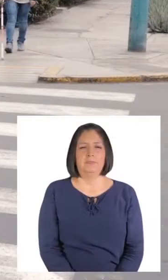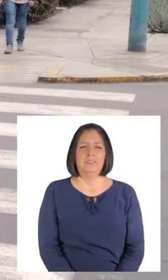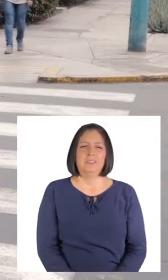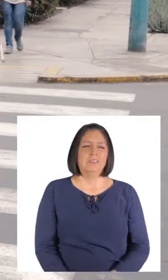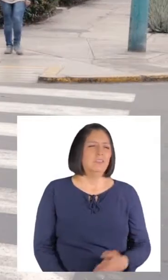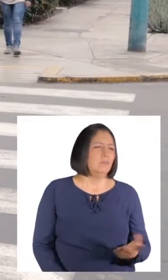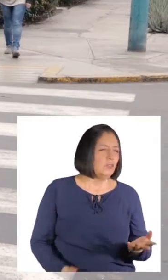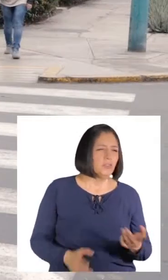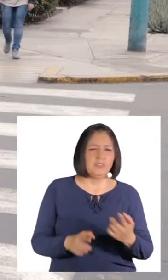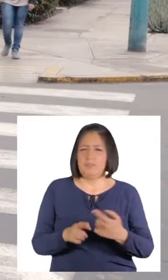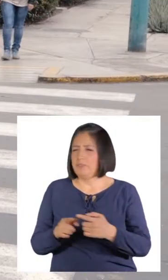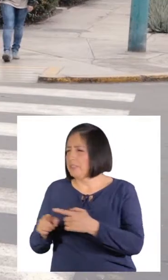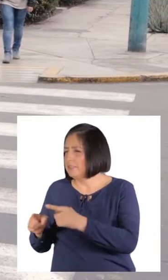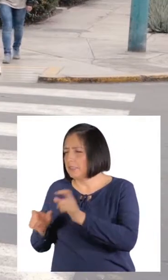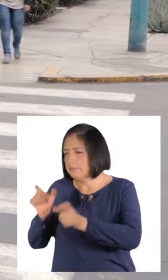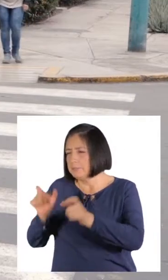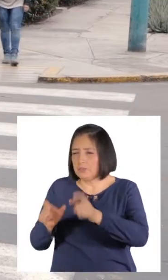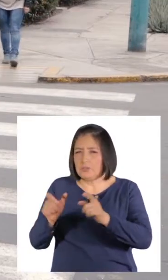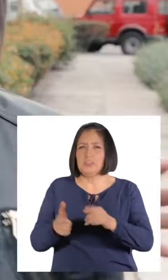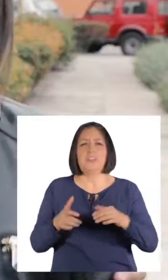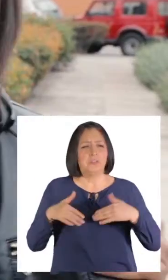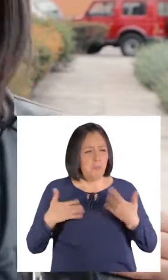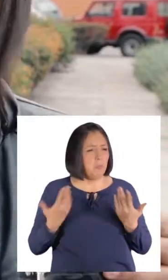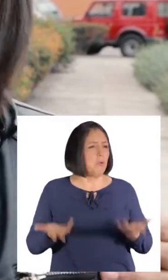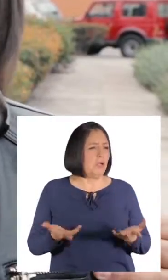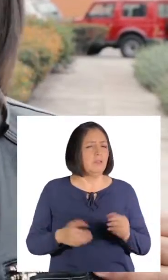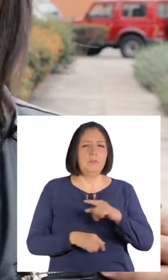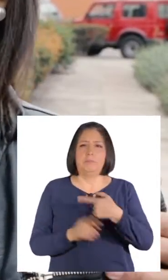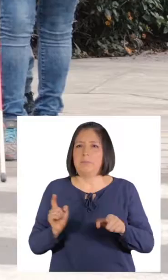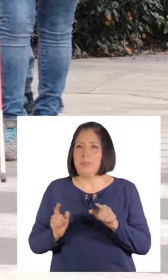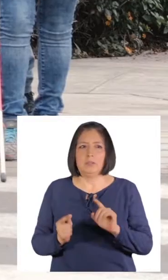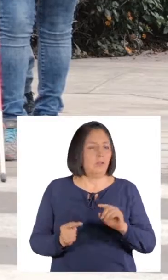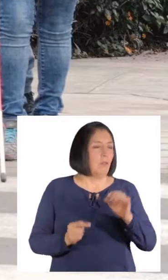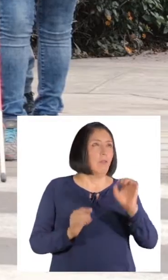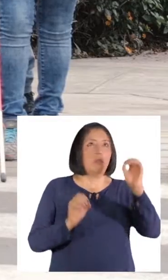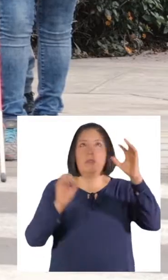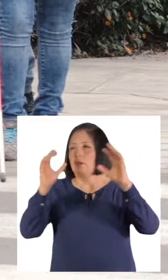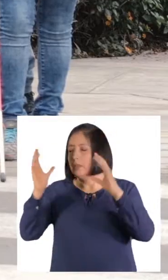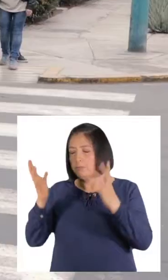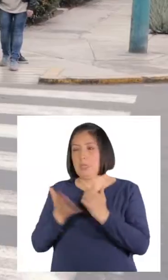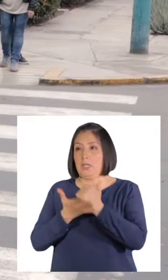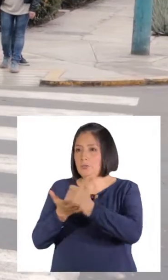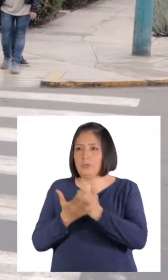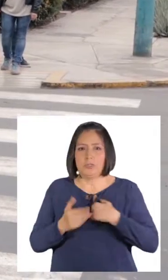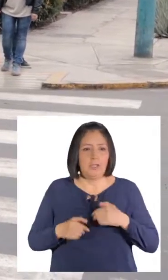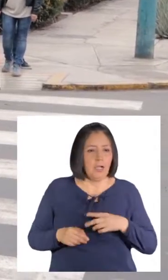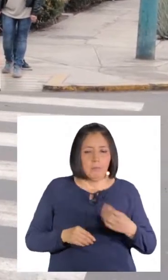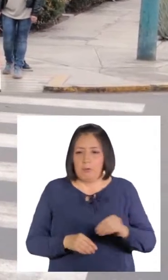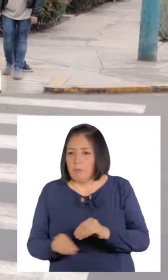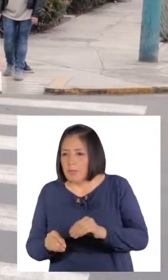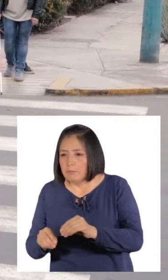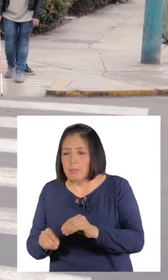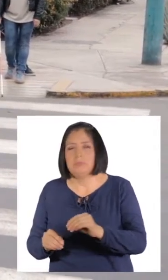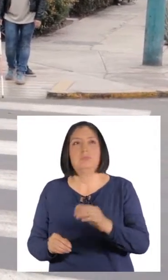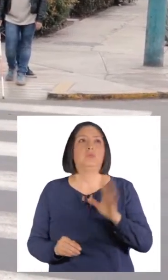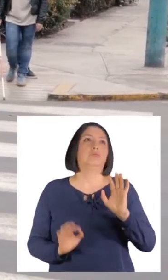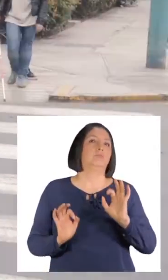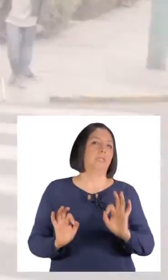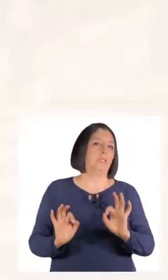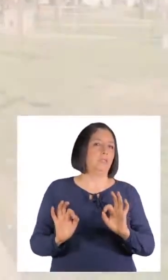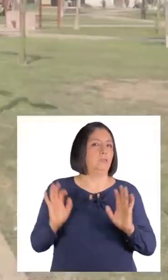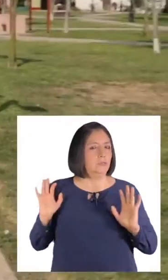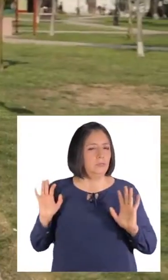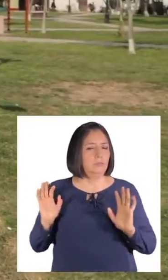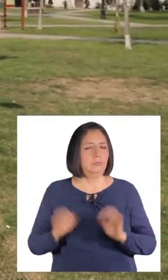No distinguir a la gente es algo que ya puedo manejar, pero no encontrar señales que me ayuden a desplazarme pueden llegar a ser